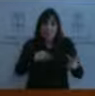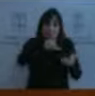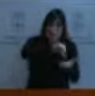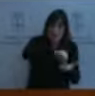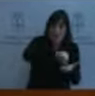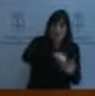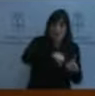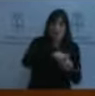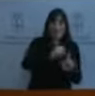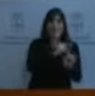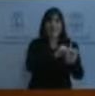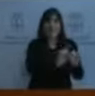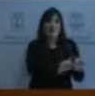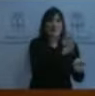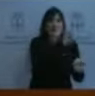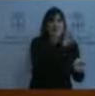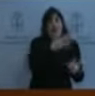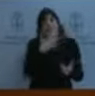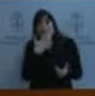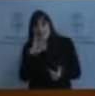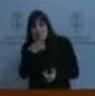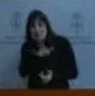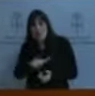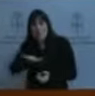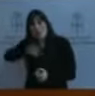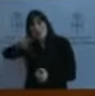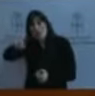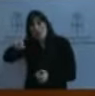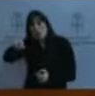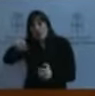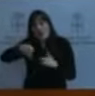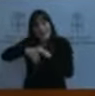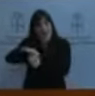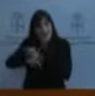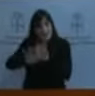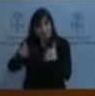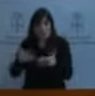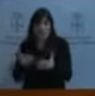no tienen el acceso a los datos y a la sociedad de la información en las mismas condiciones.